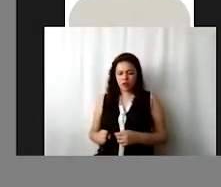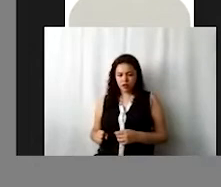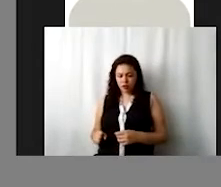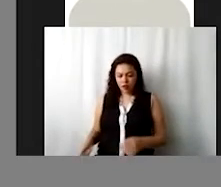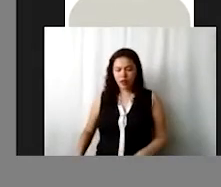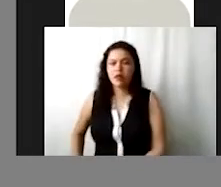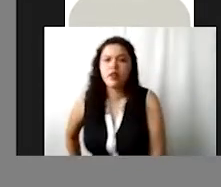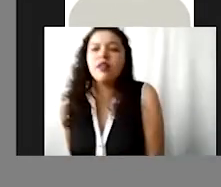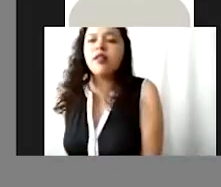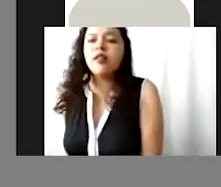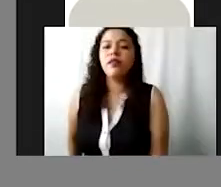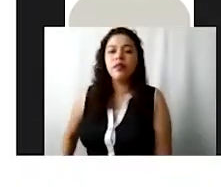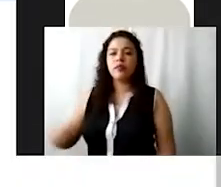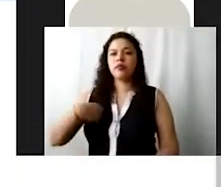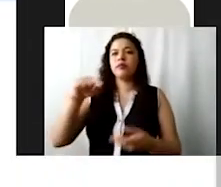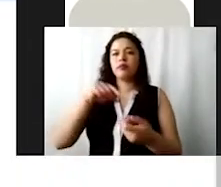Y selección.